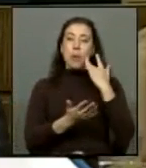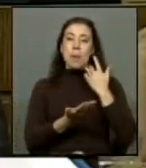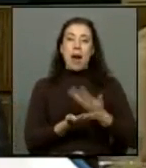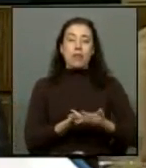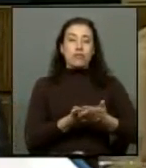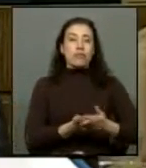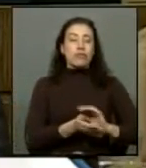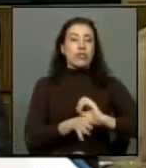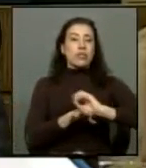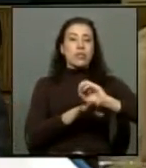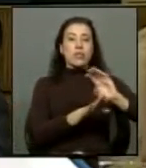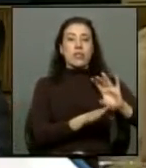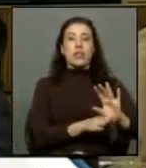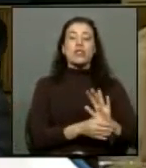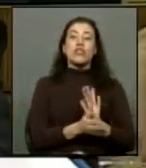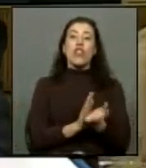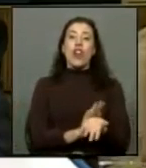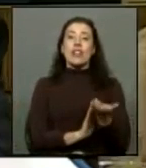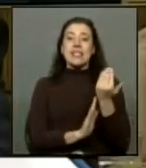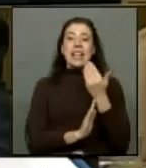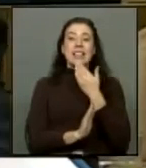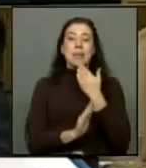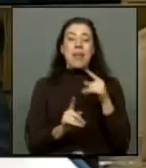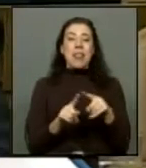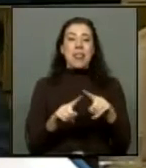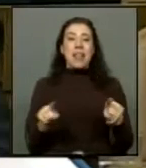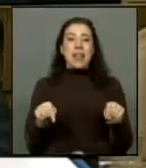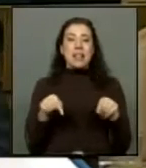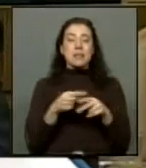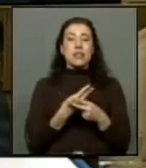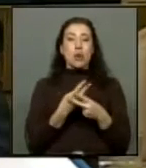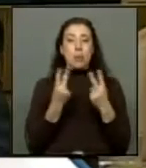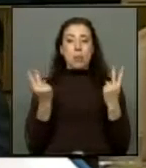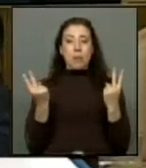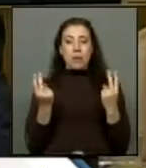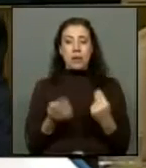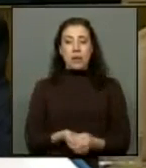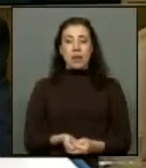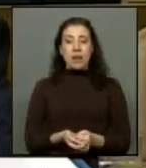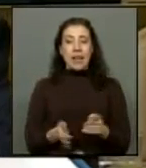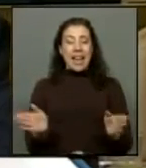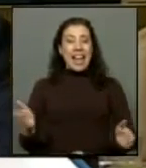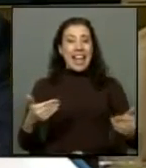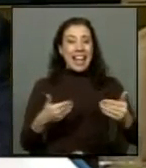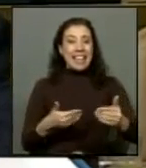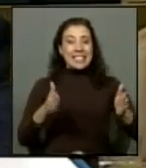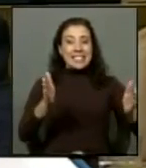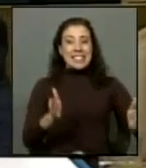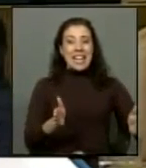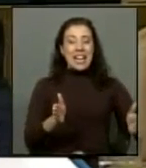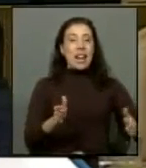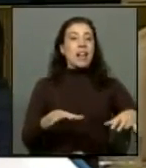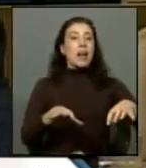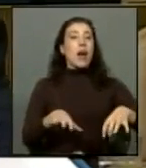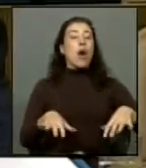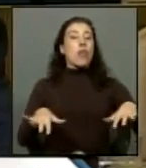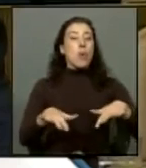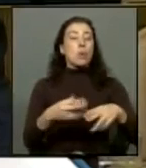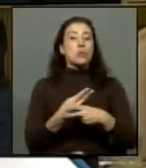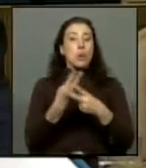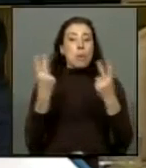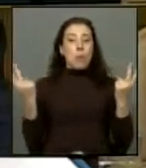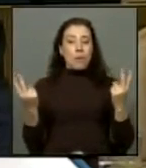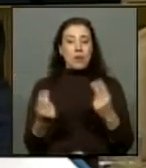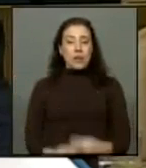y distribuirlo y sea retirado además del espacio público. No nos olvidemos que este estanque está en un bien nacional de uso público.